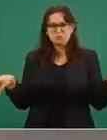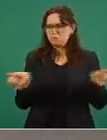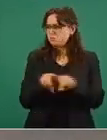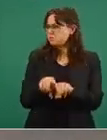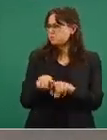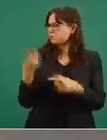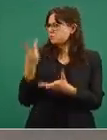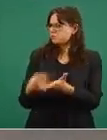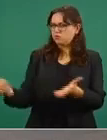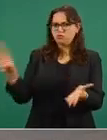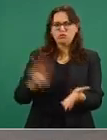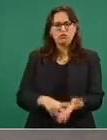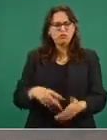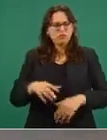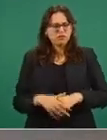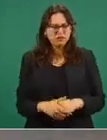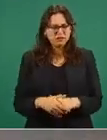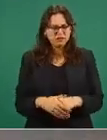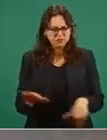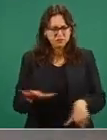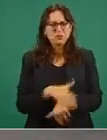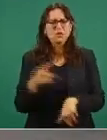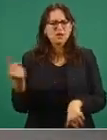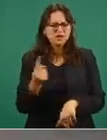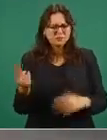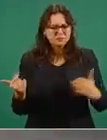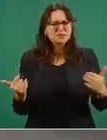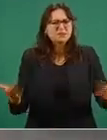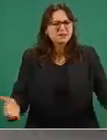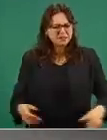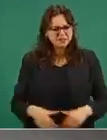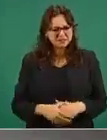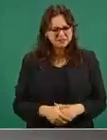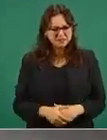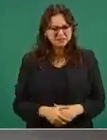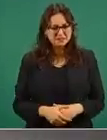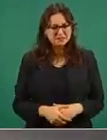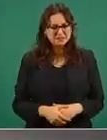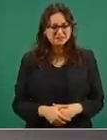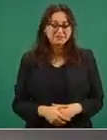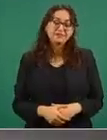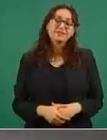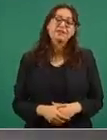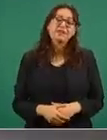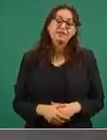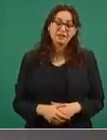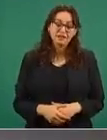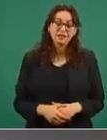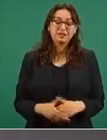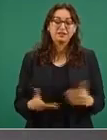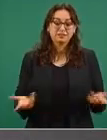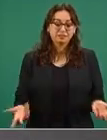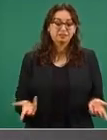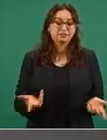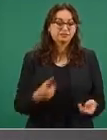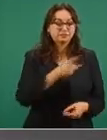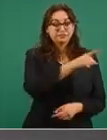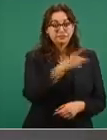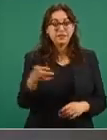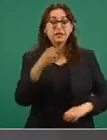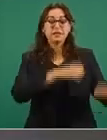para que los beneficiados con las privatizaciones